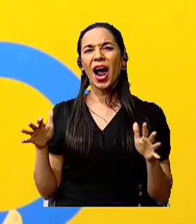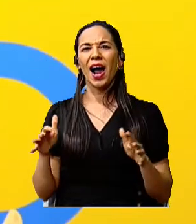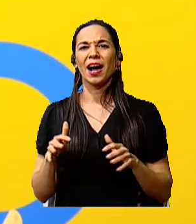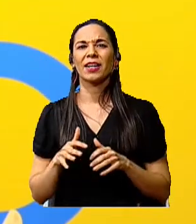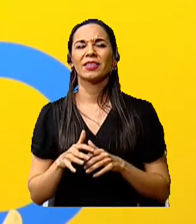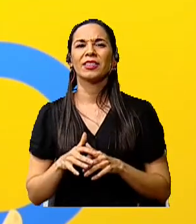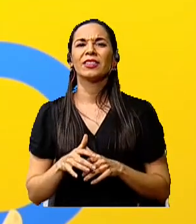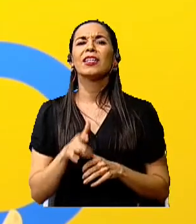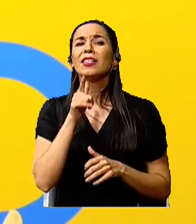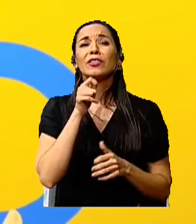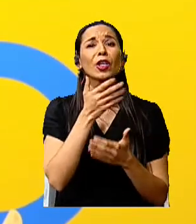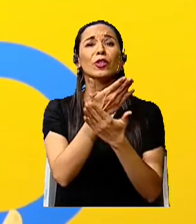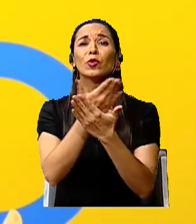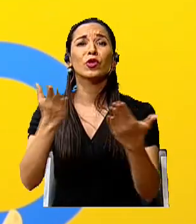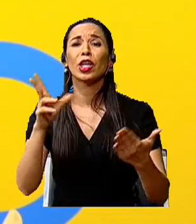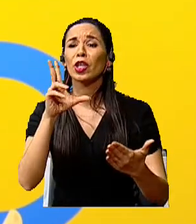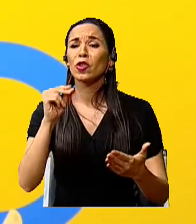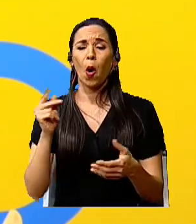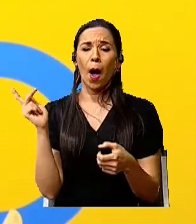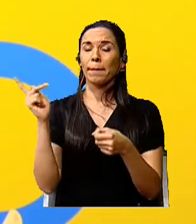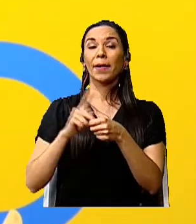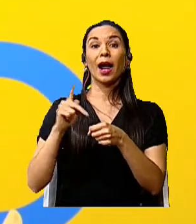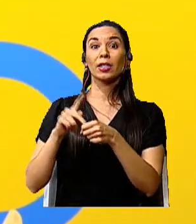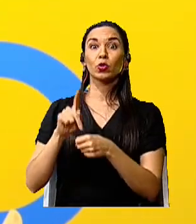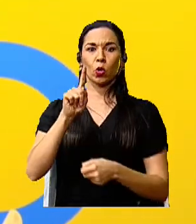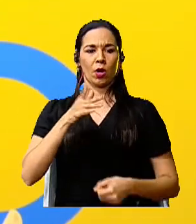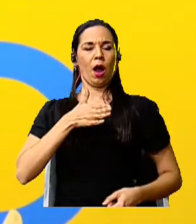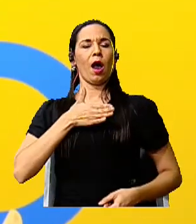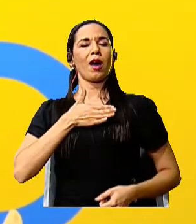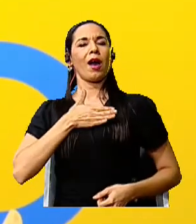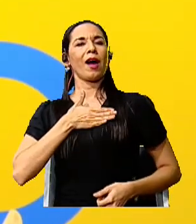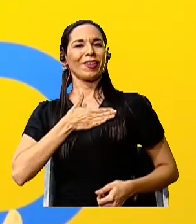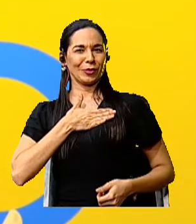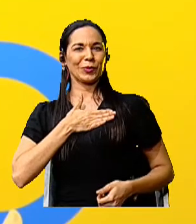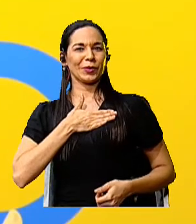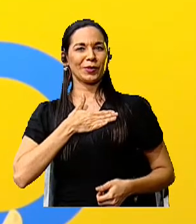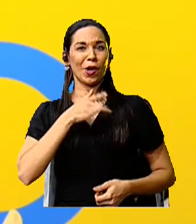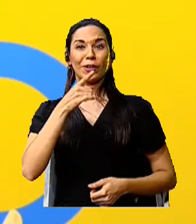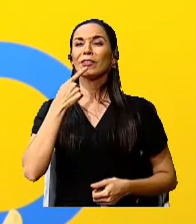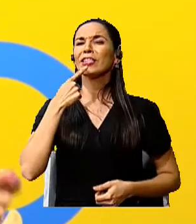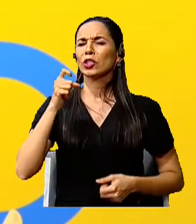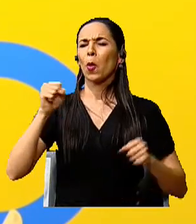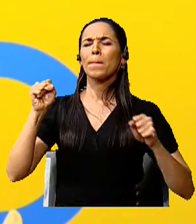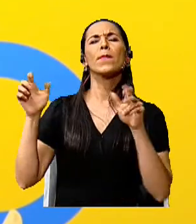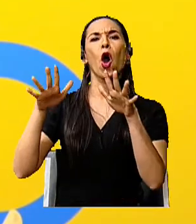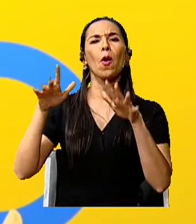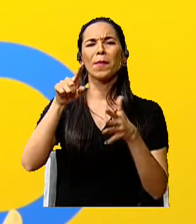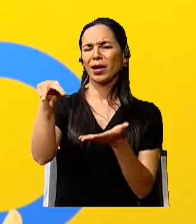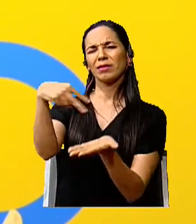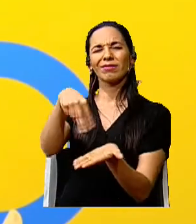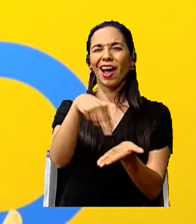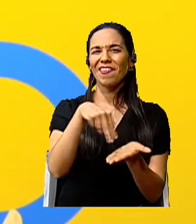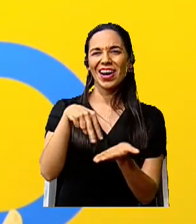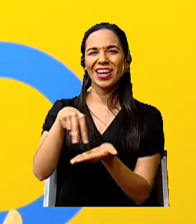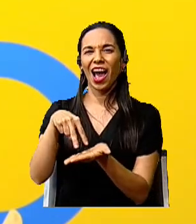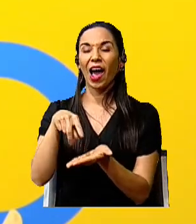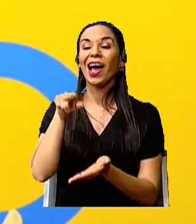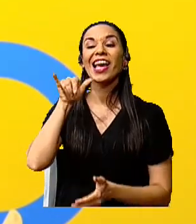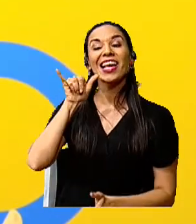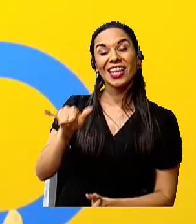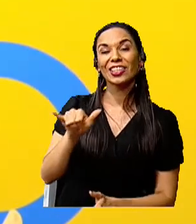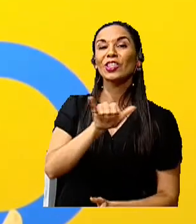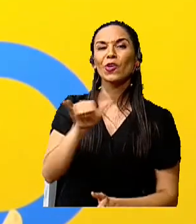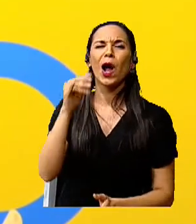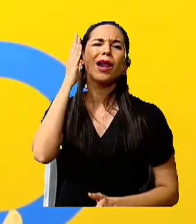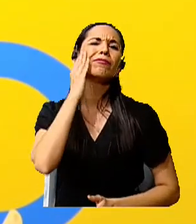¿Quién de ustedes no ha participado en un acto cívico ha dicho bombas y ha bailado? Eso también son